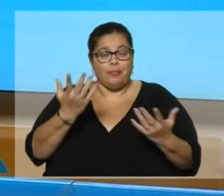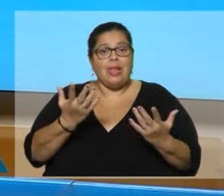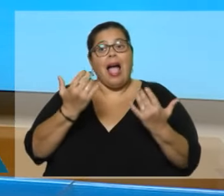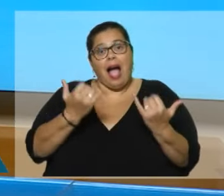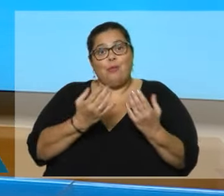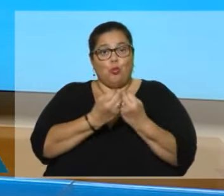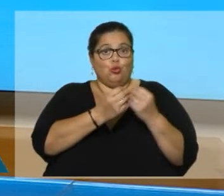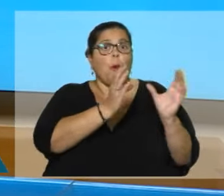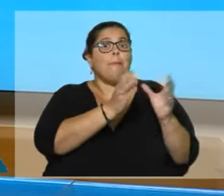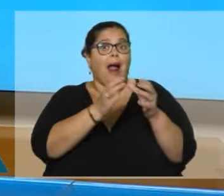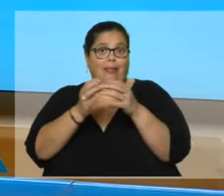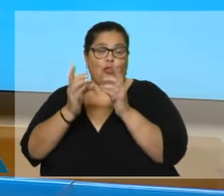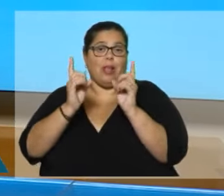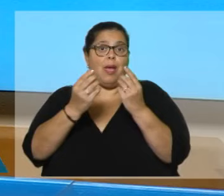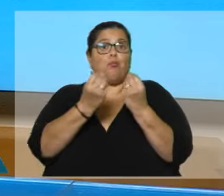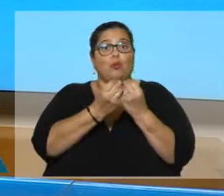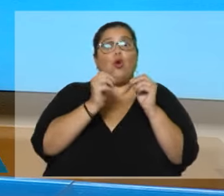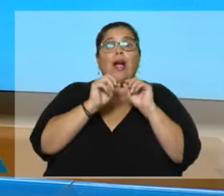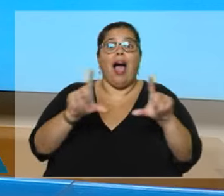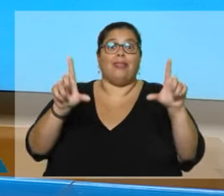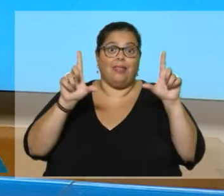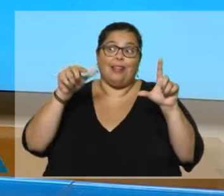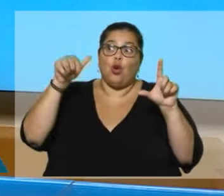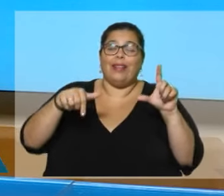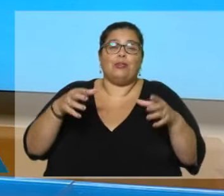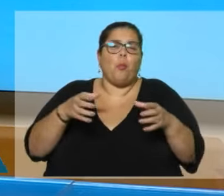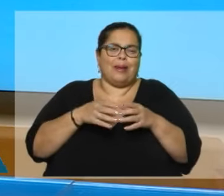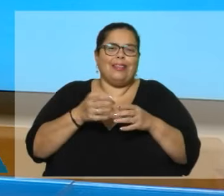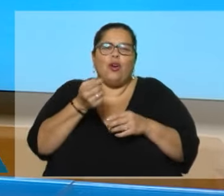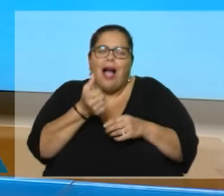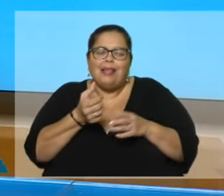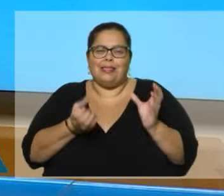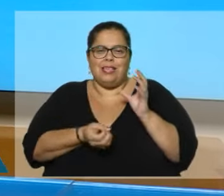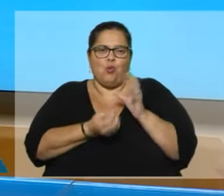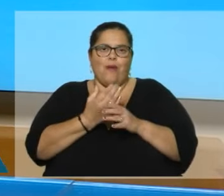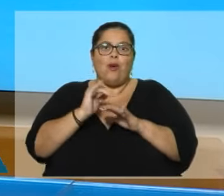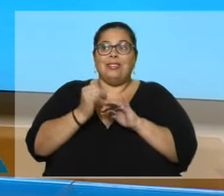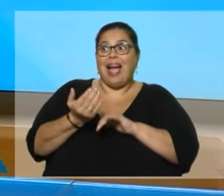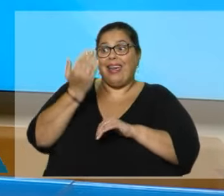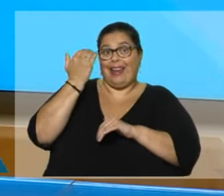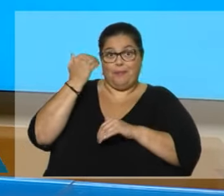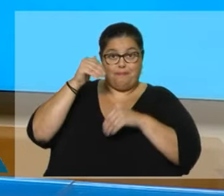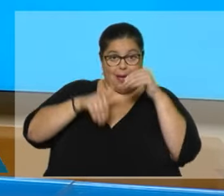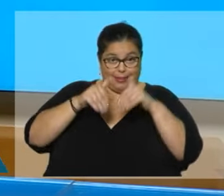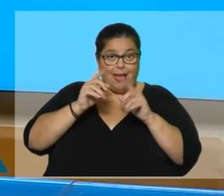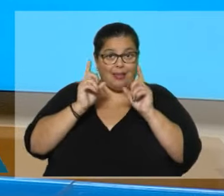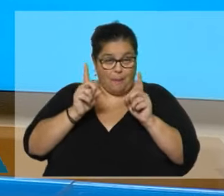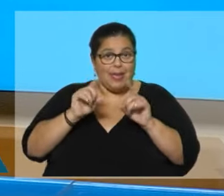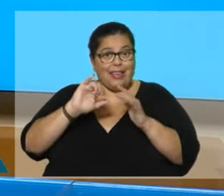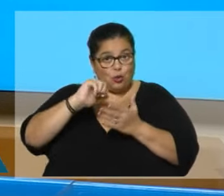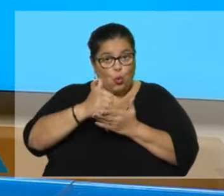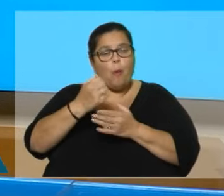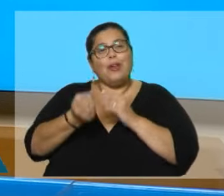En este caso, es un partido relativamente nuevo, si se quiere, ya estuvo en la elección pasada. Su candidato, sí, es nuevo y acá se lo